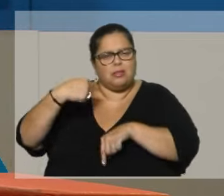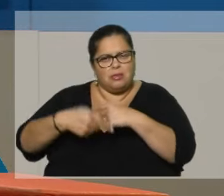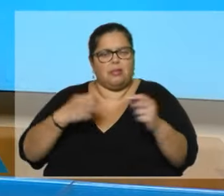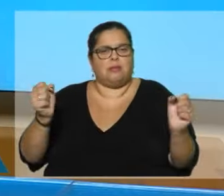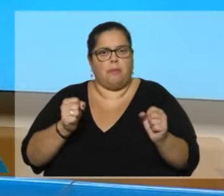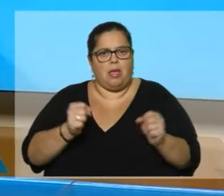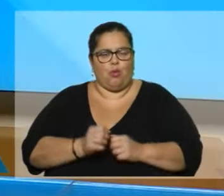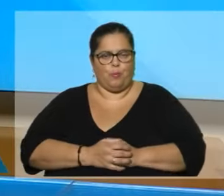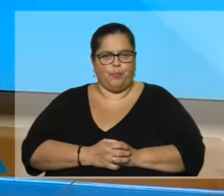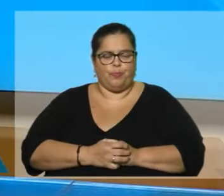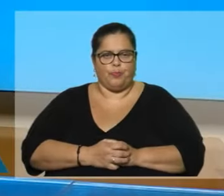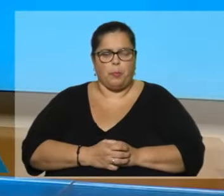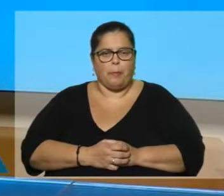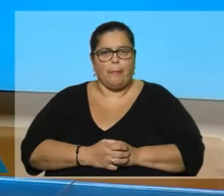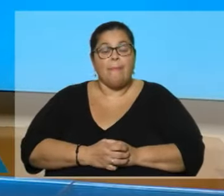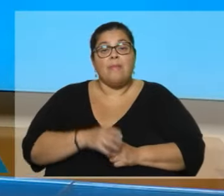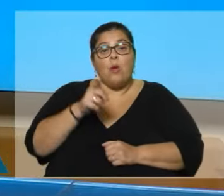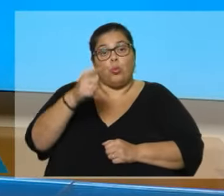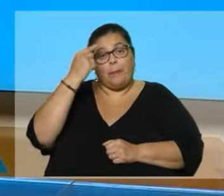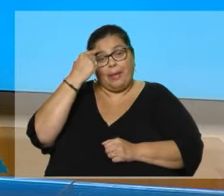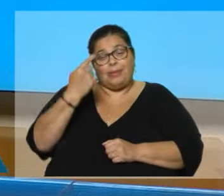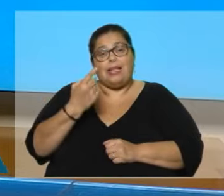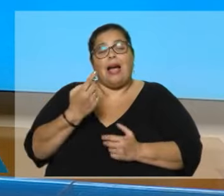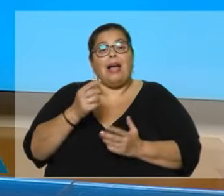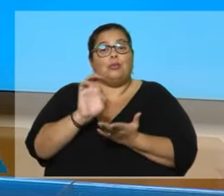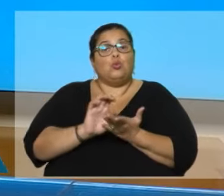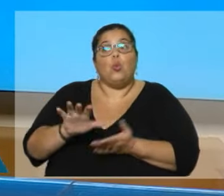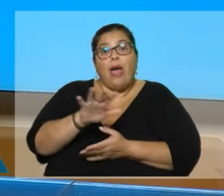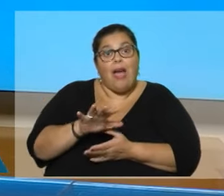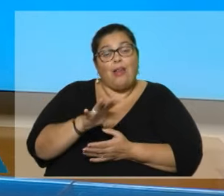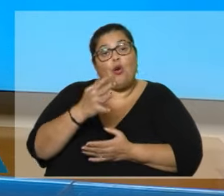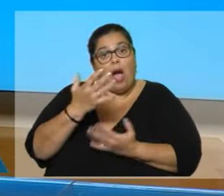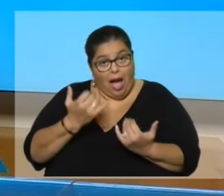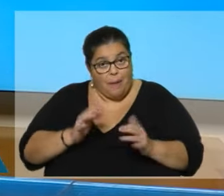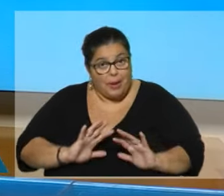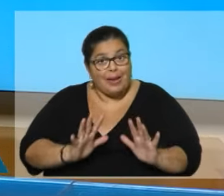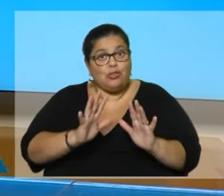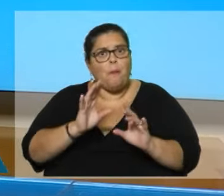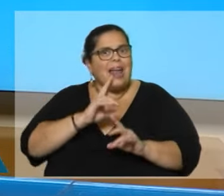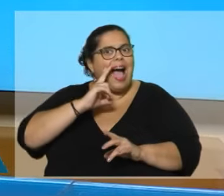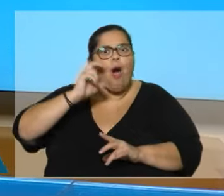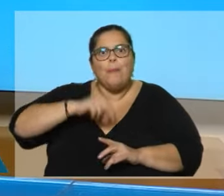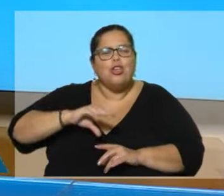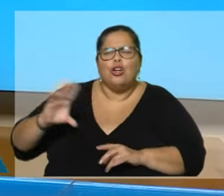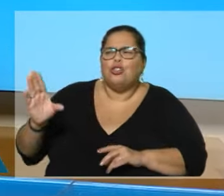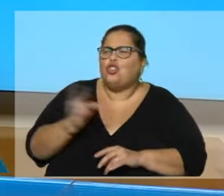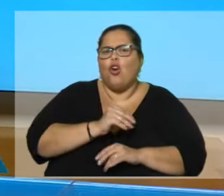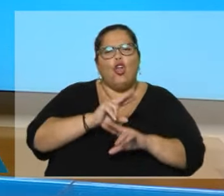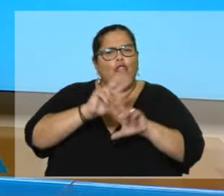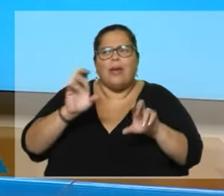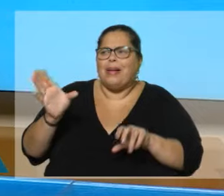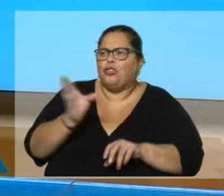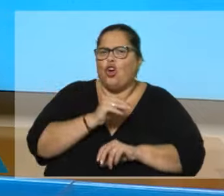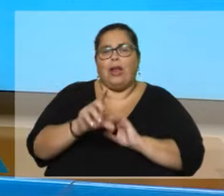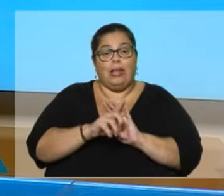Estaba pensando que, ¿le parece que los ciudadanos están preparados para opinar sobre todos los temas, sobre todas las leyes?